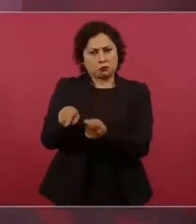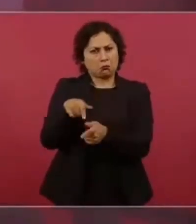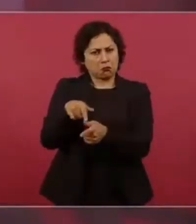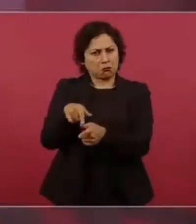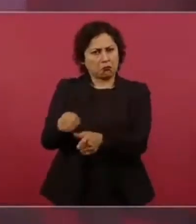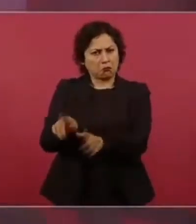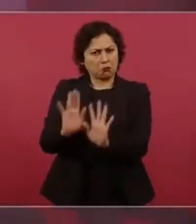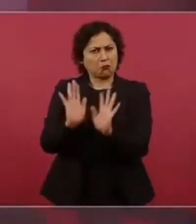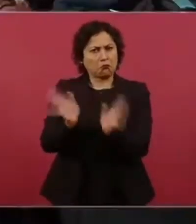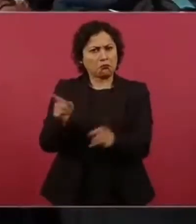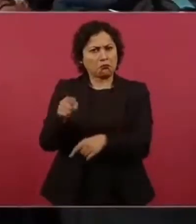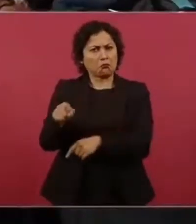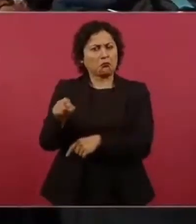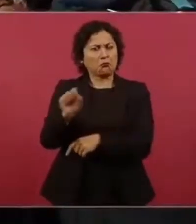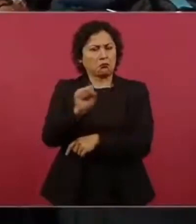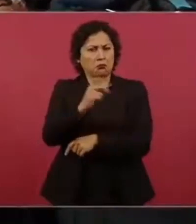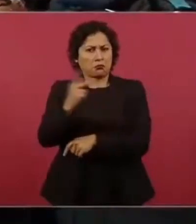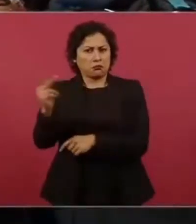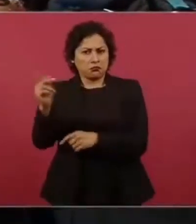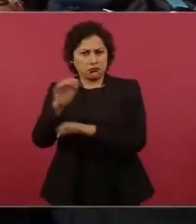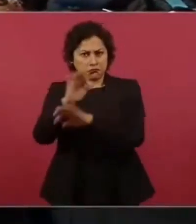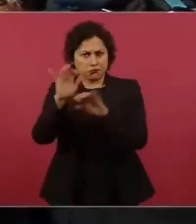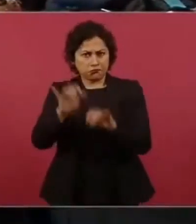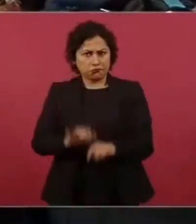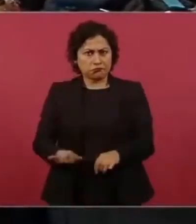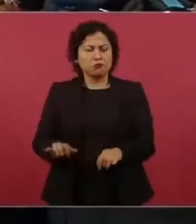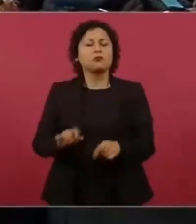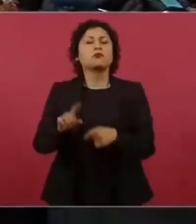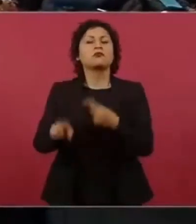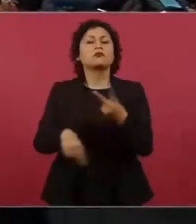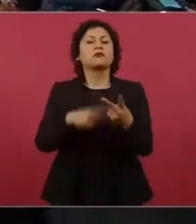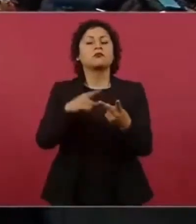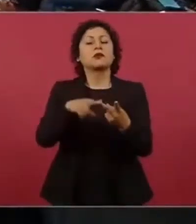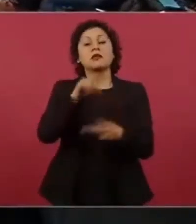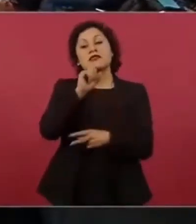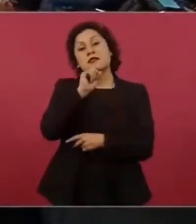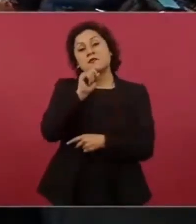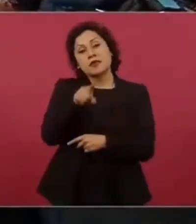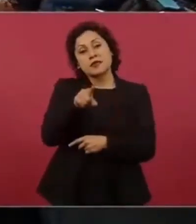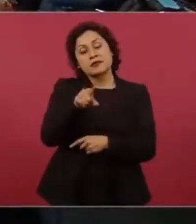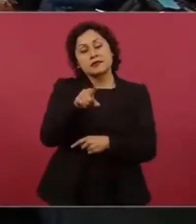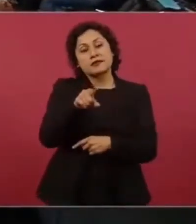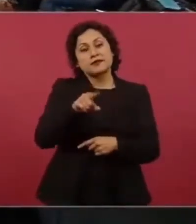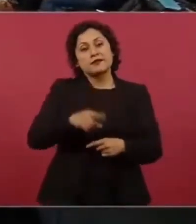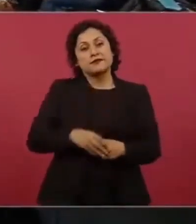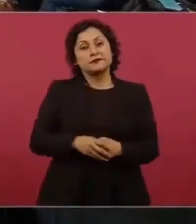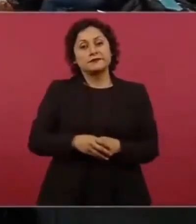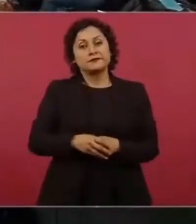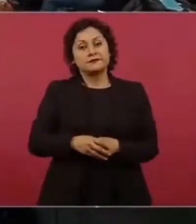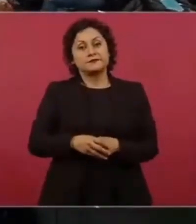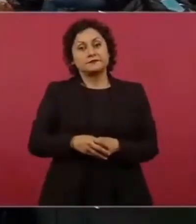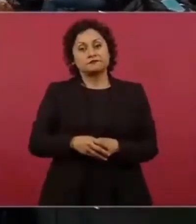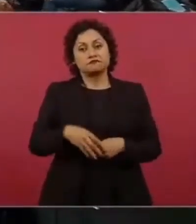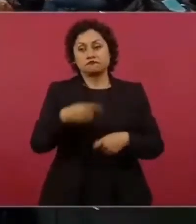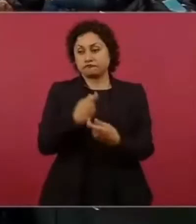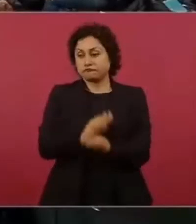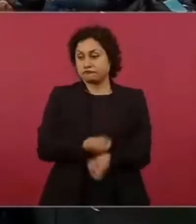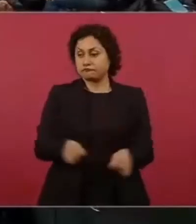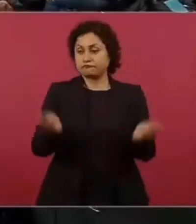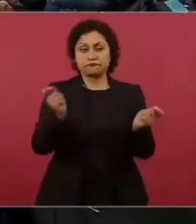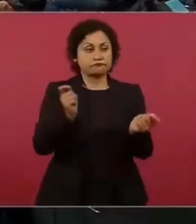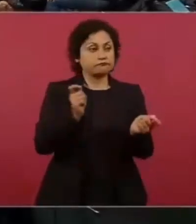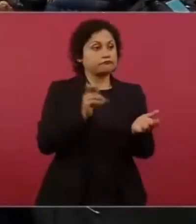Y también distribuir los fondos,